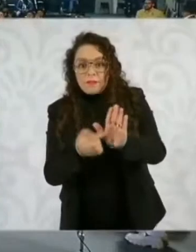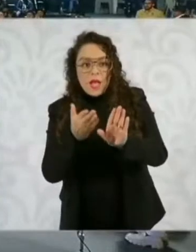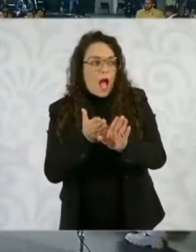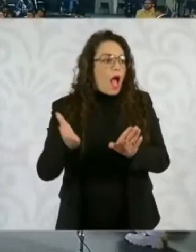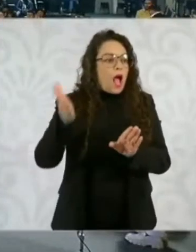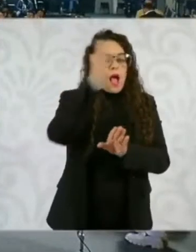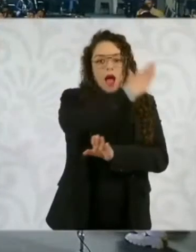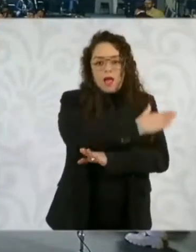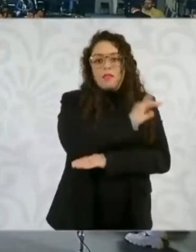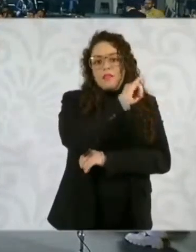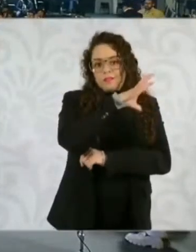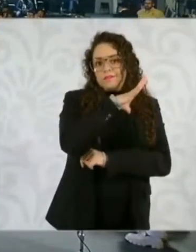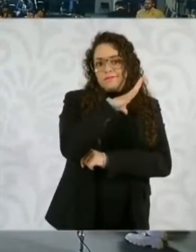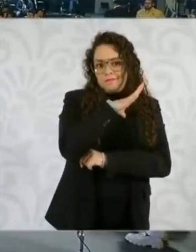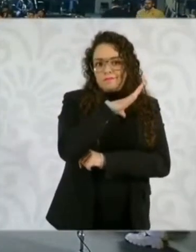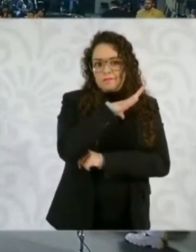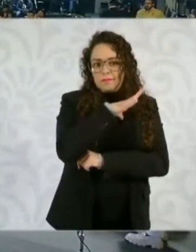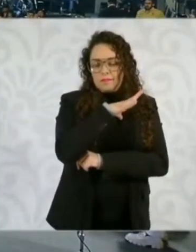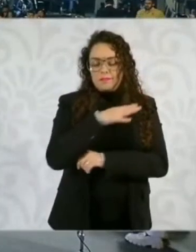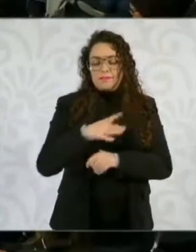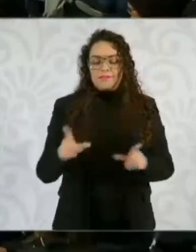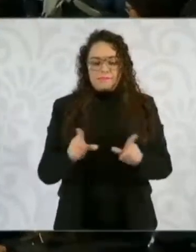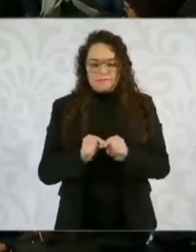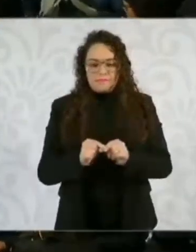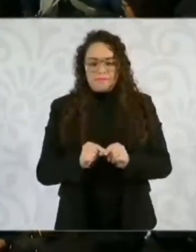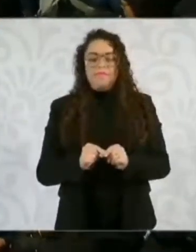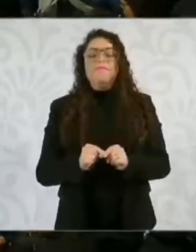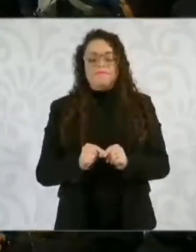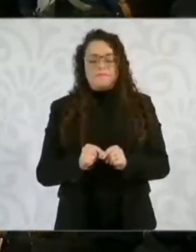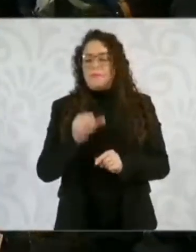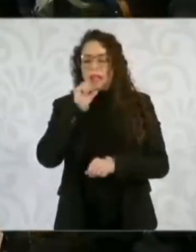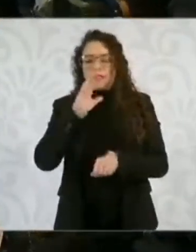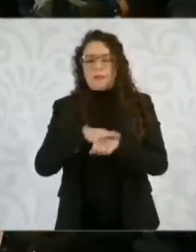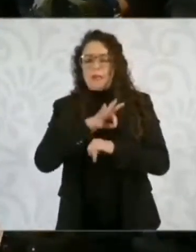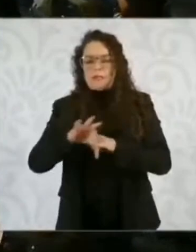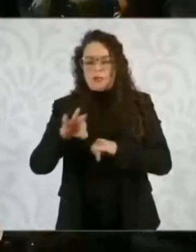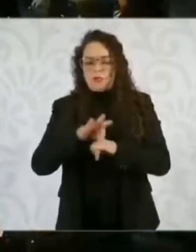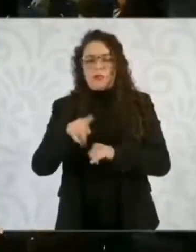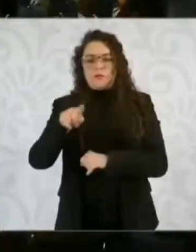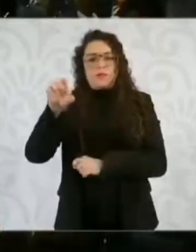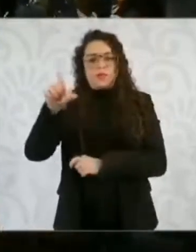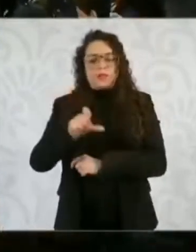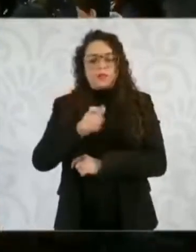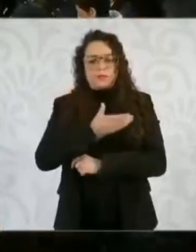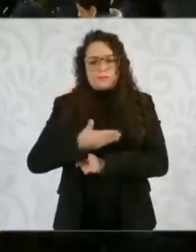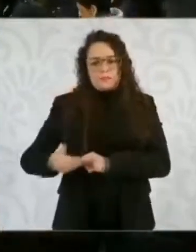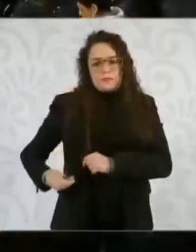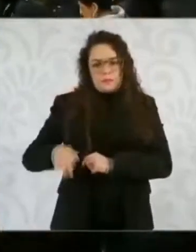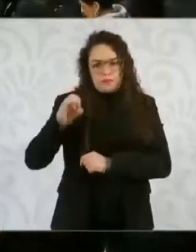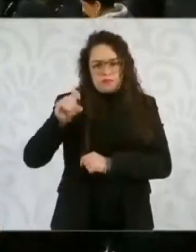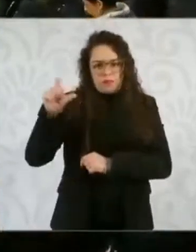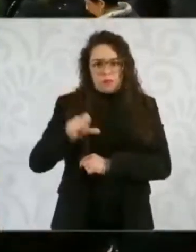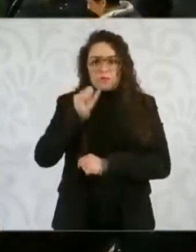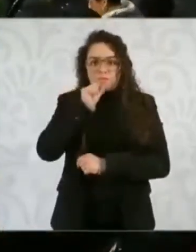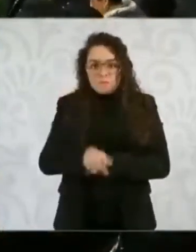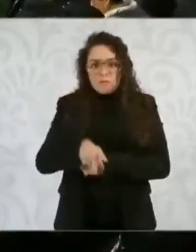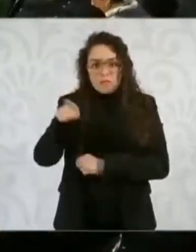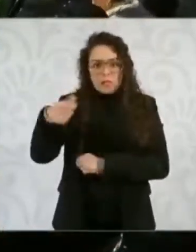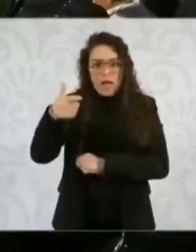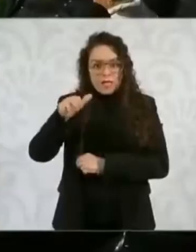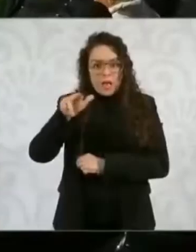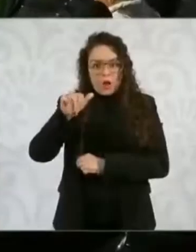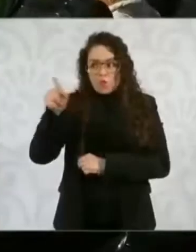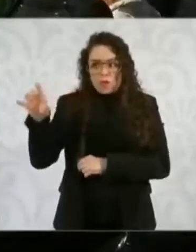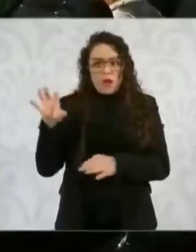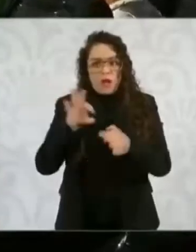Al inicio mencionaba al expresidente Vicente Fox también que tuvo a Genaro García Luna como parte de su equipo. Él